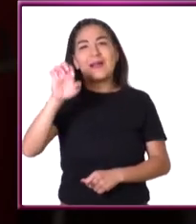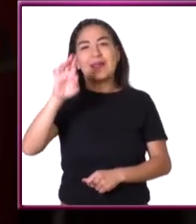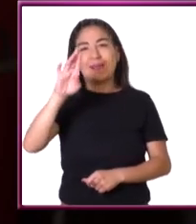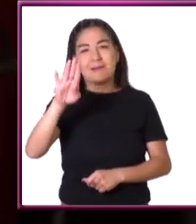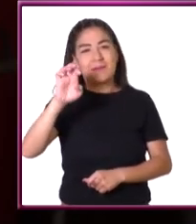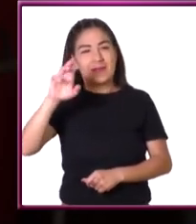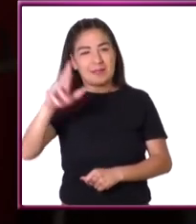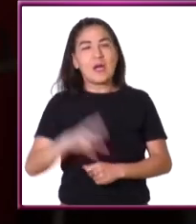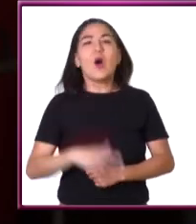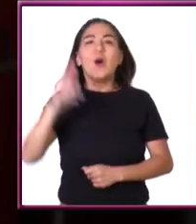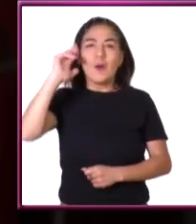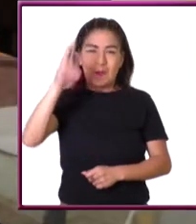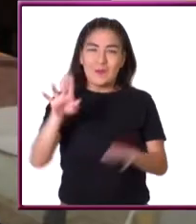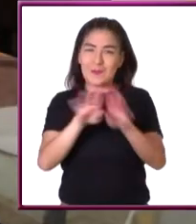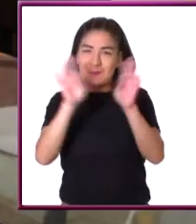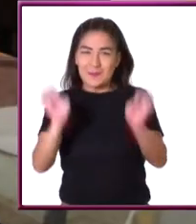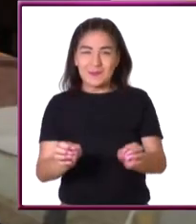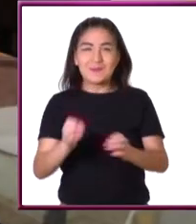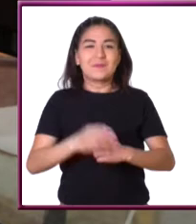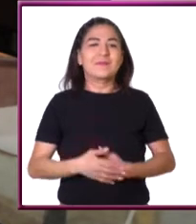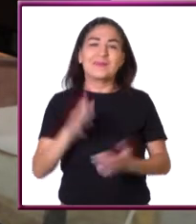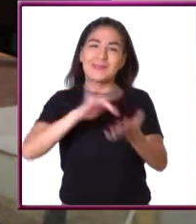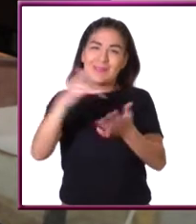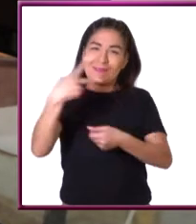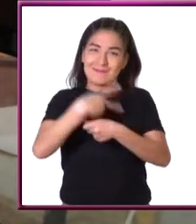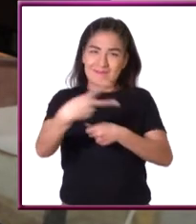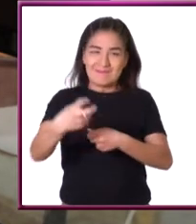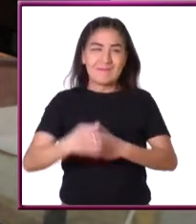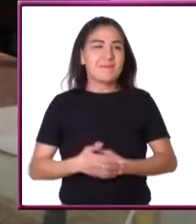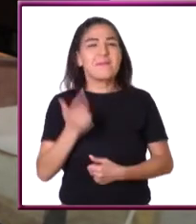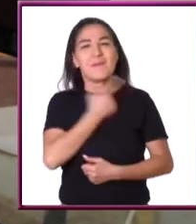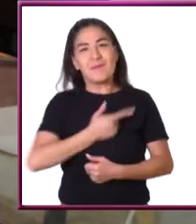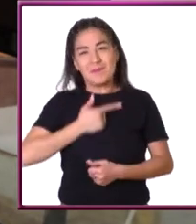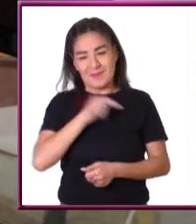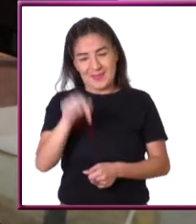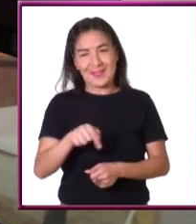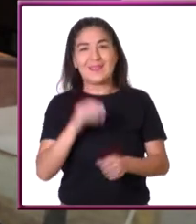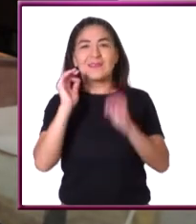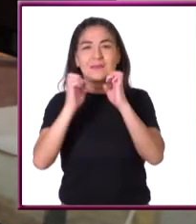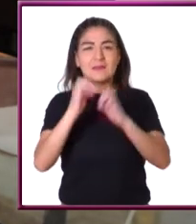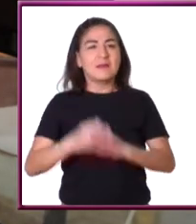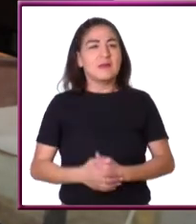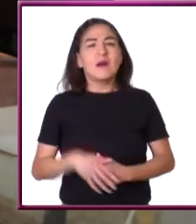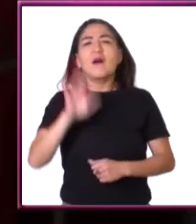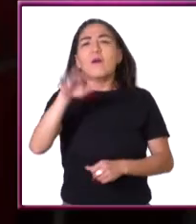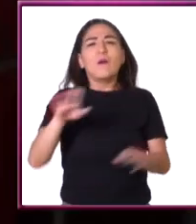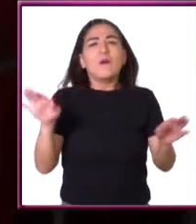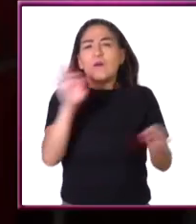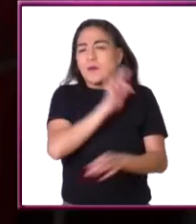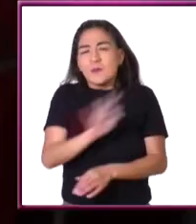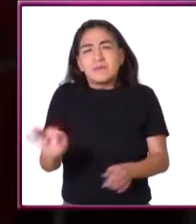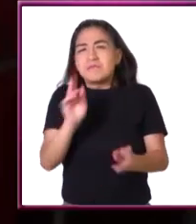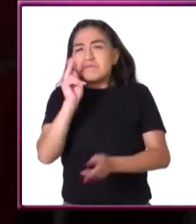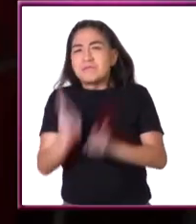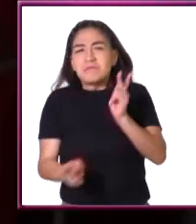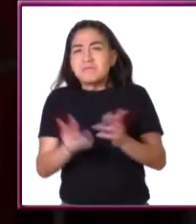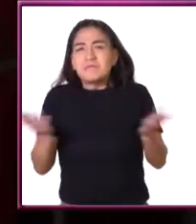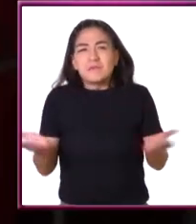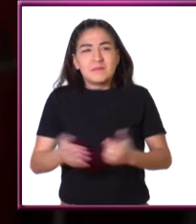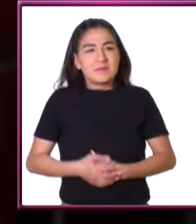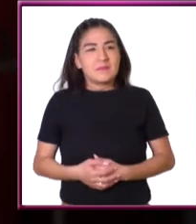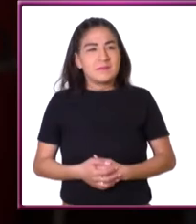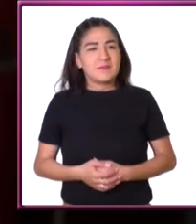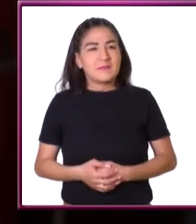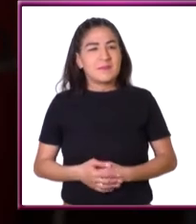tal, Eder? Bienvenido al programa. Hola, ¿cómo estás? Gracias por la invitación. Es un gusto tenerte aquí. Oye, ¿hoy nos puedes platicar